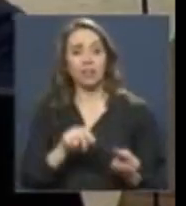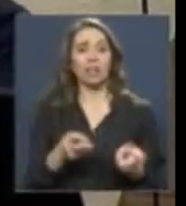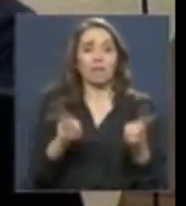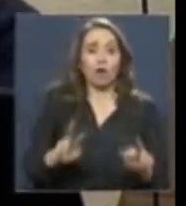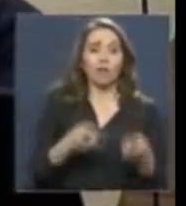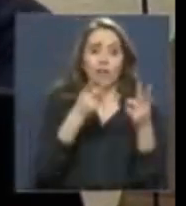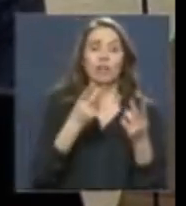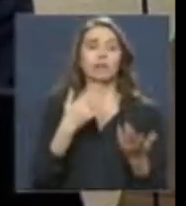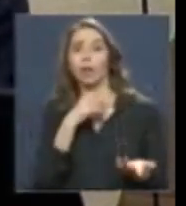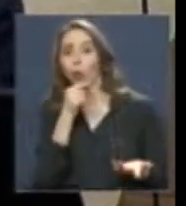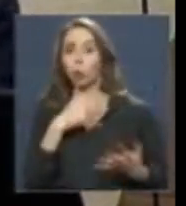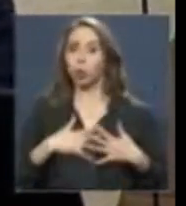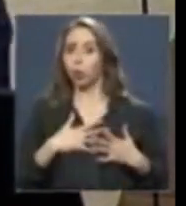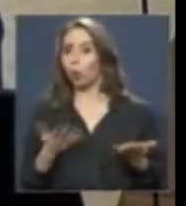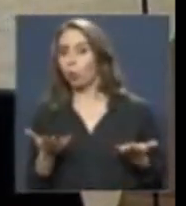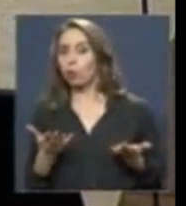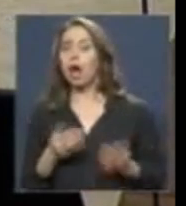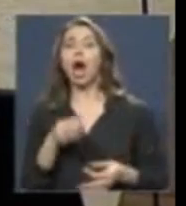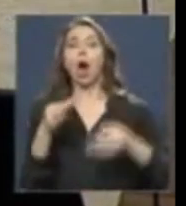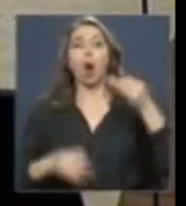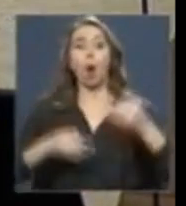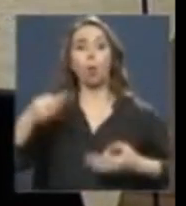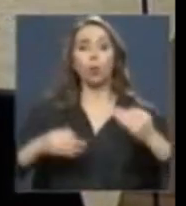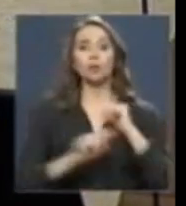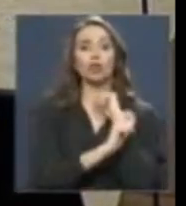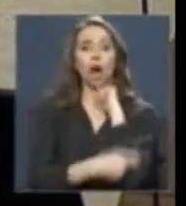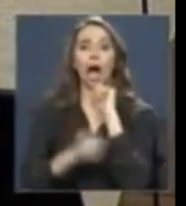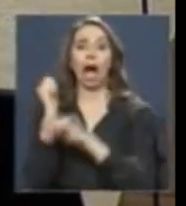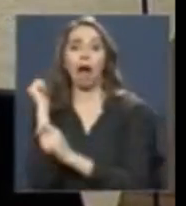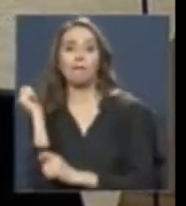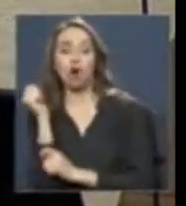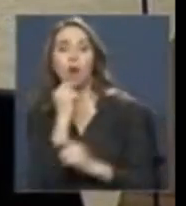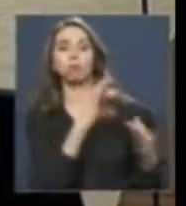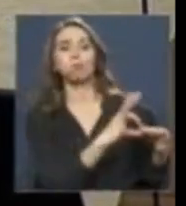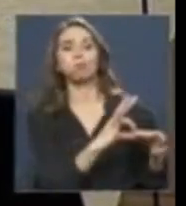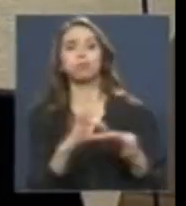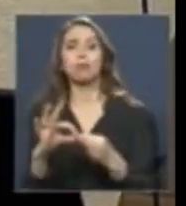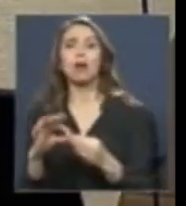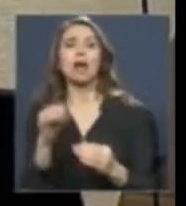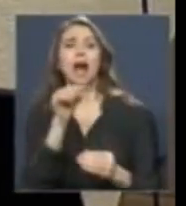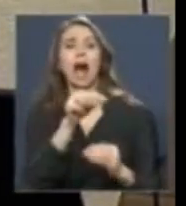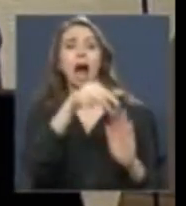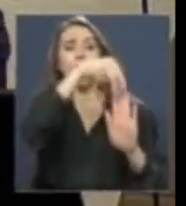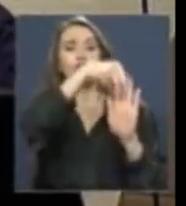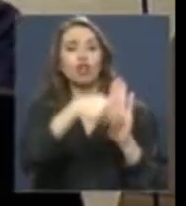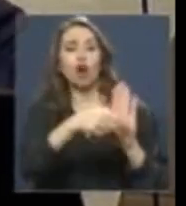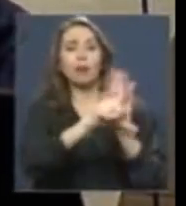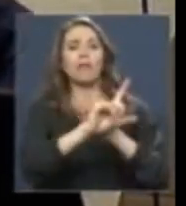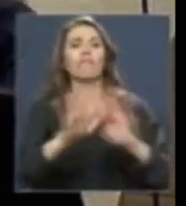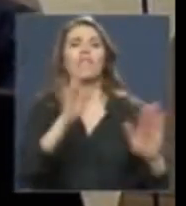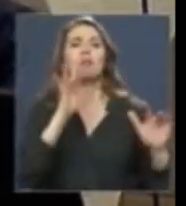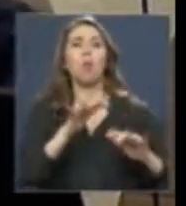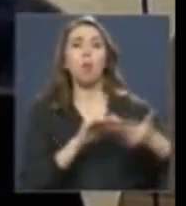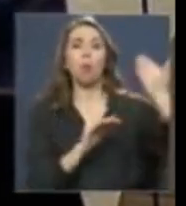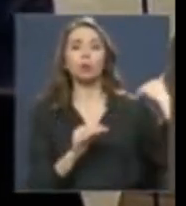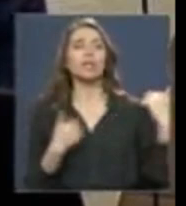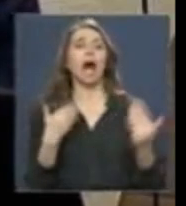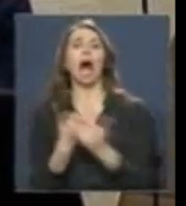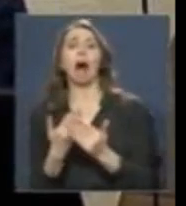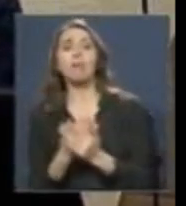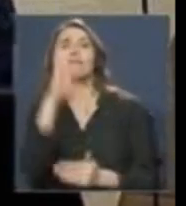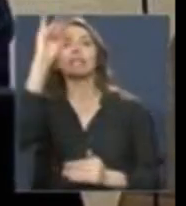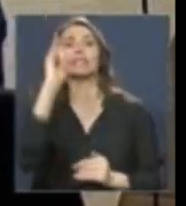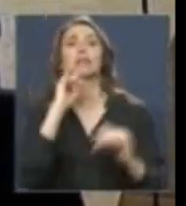abogados, en fin, siempre hay buenas argumentaciones para hacer revivir algunas normas en desuso, o derogadas tácitamente. Entonces, le hago la